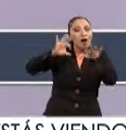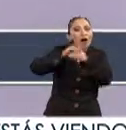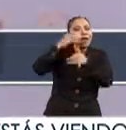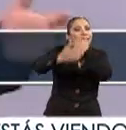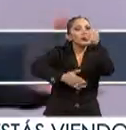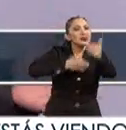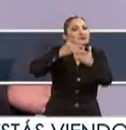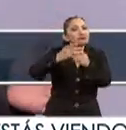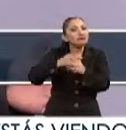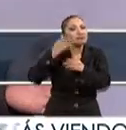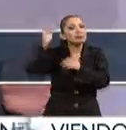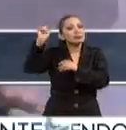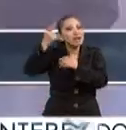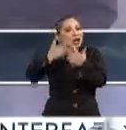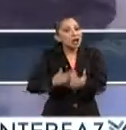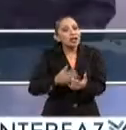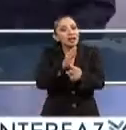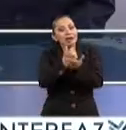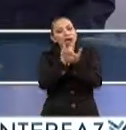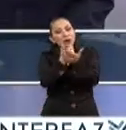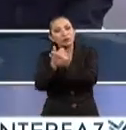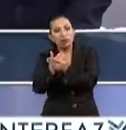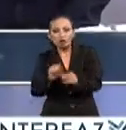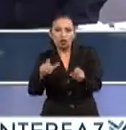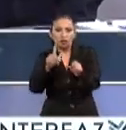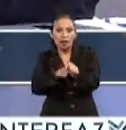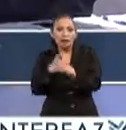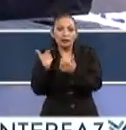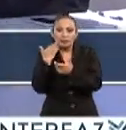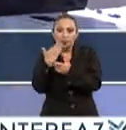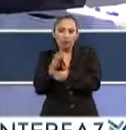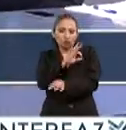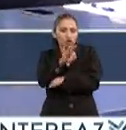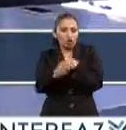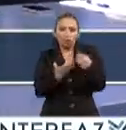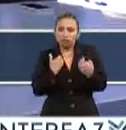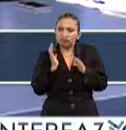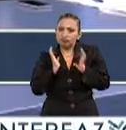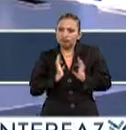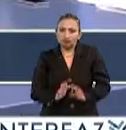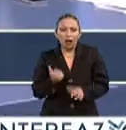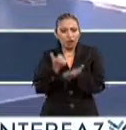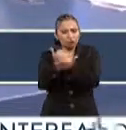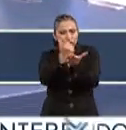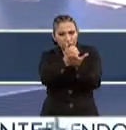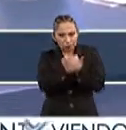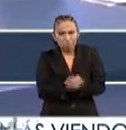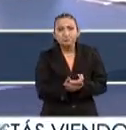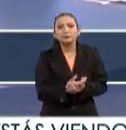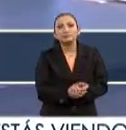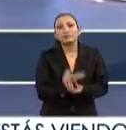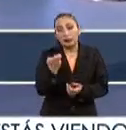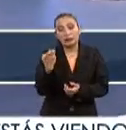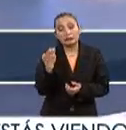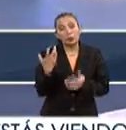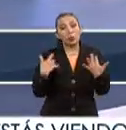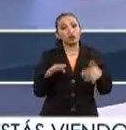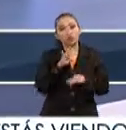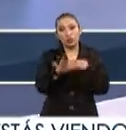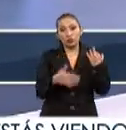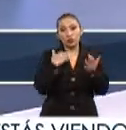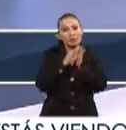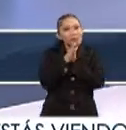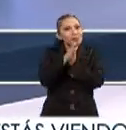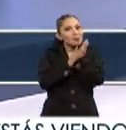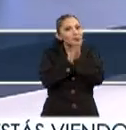desarrollo tecnológico, al bienestar social y obviamente al bienestar común. Entonces, insisto, es algo que a todos nos